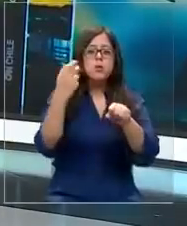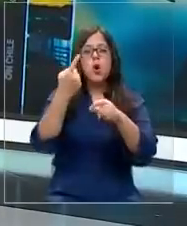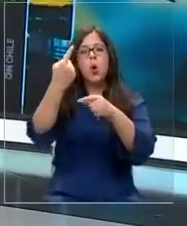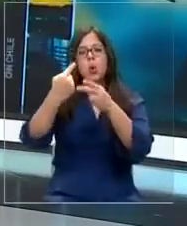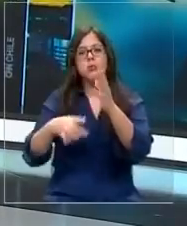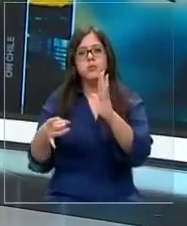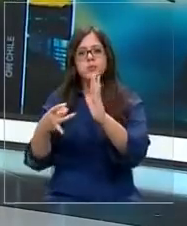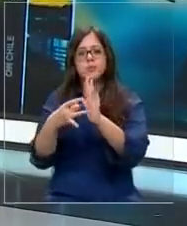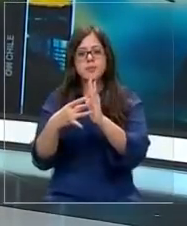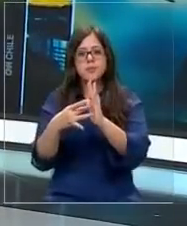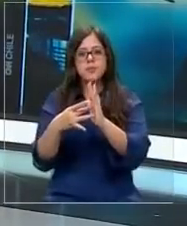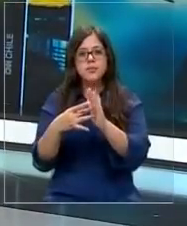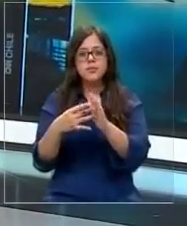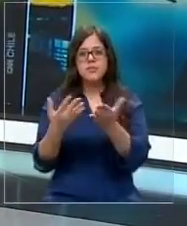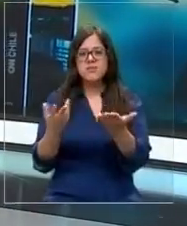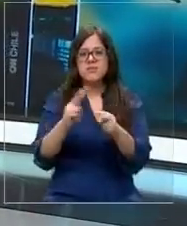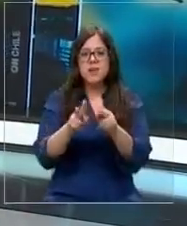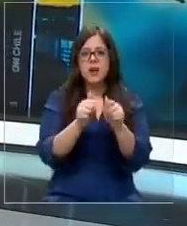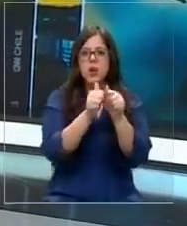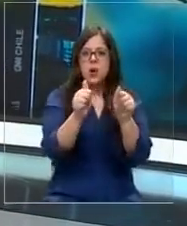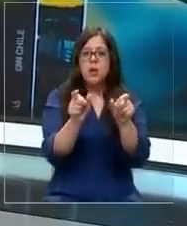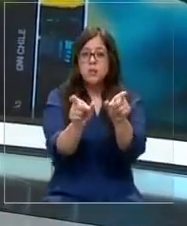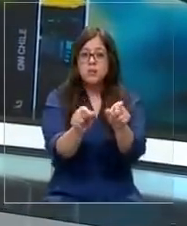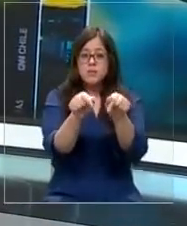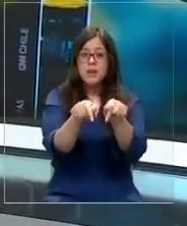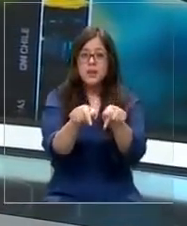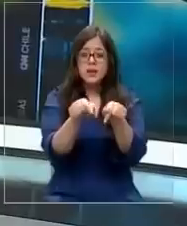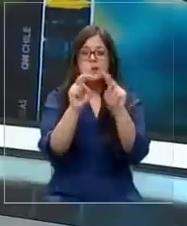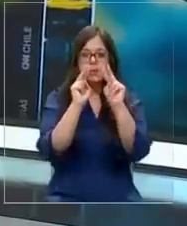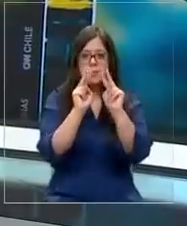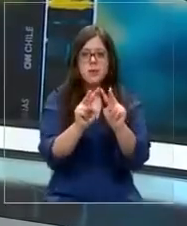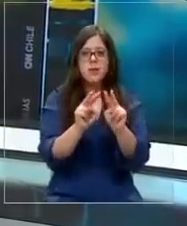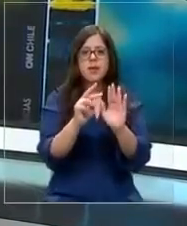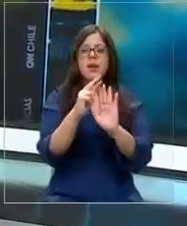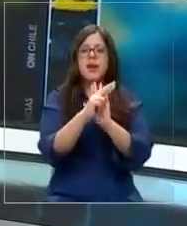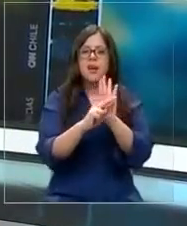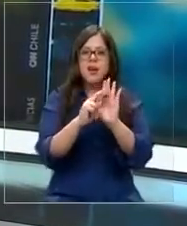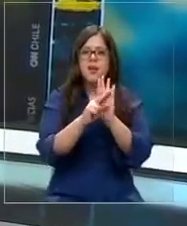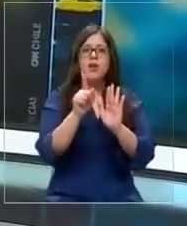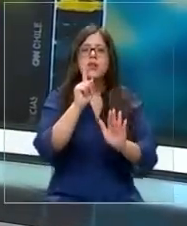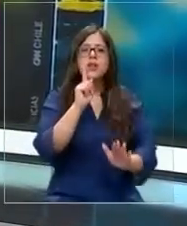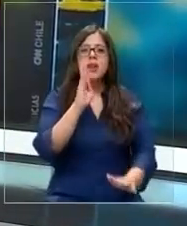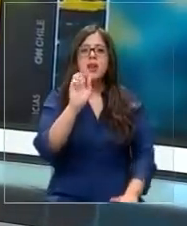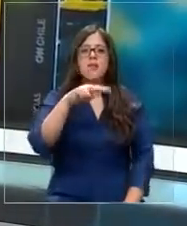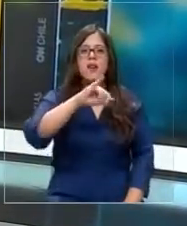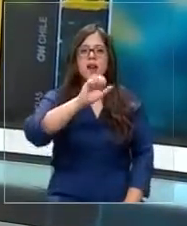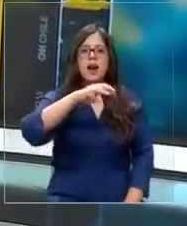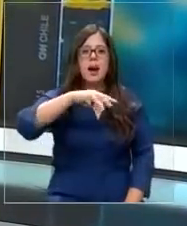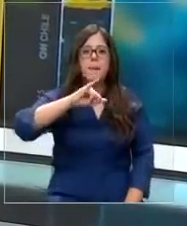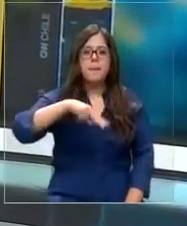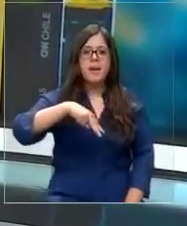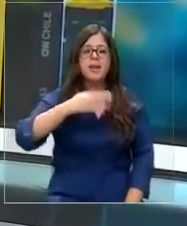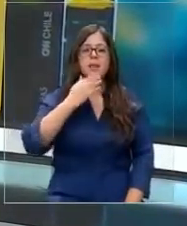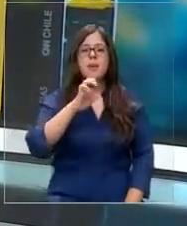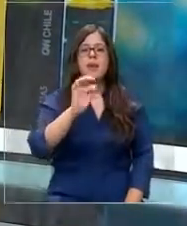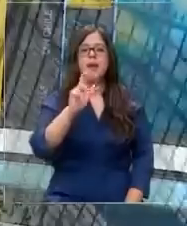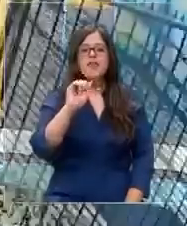otros delitos. ¿Qué hace la autoridad para controlar estos hechos? Lo vemos en el reportaje de Benjamín Contalva y Efraín Leiva.